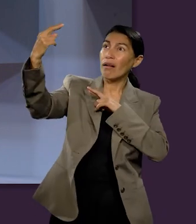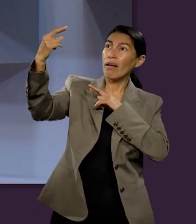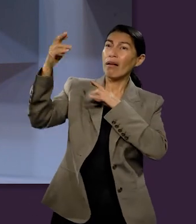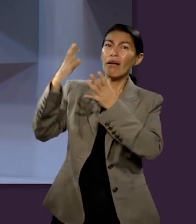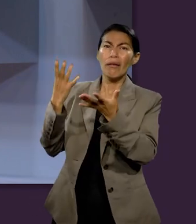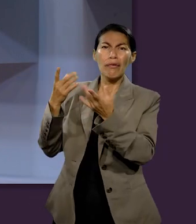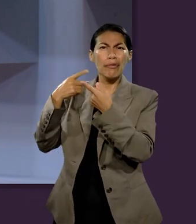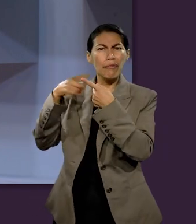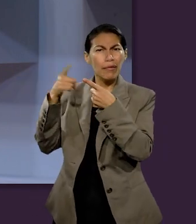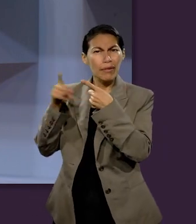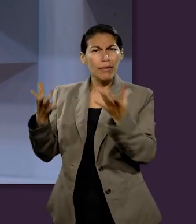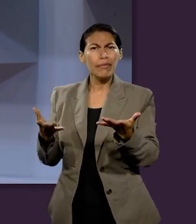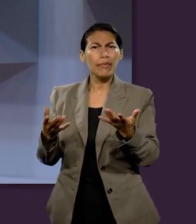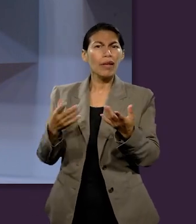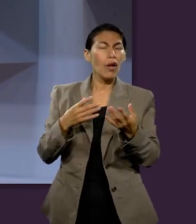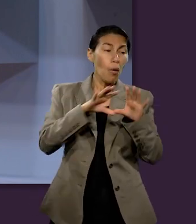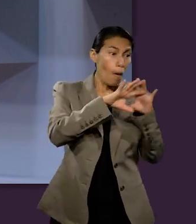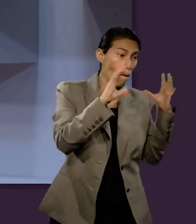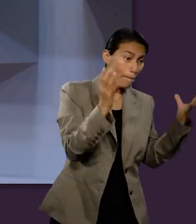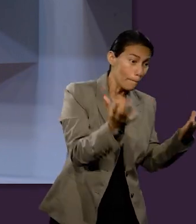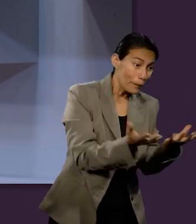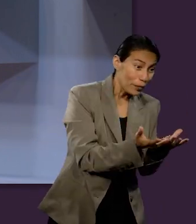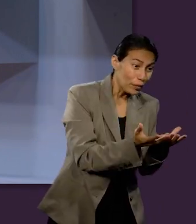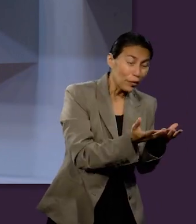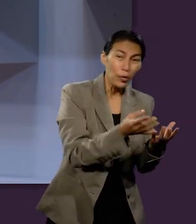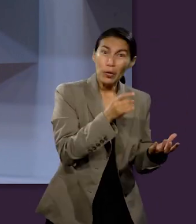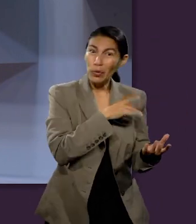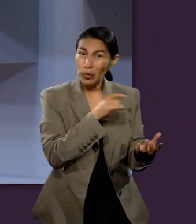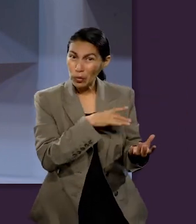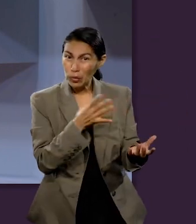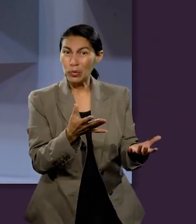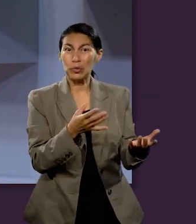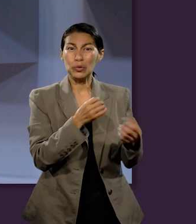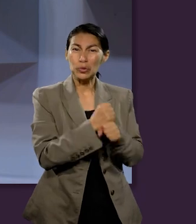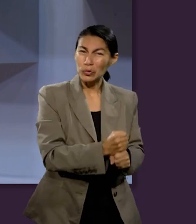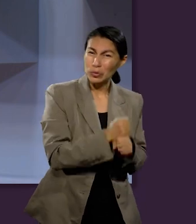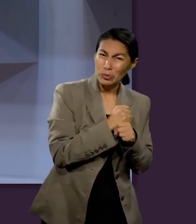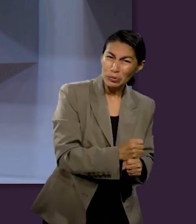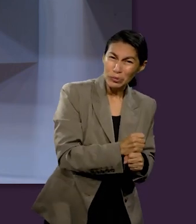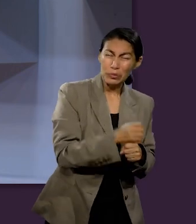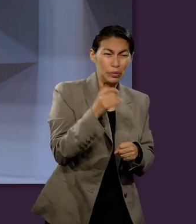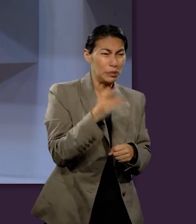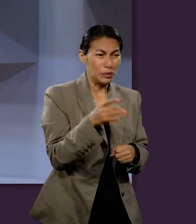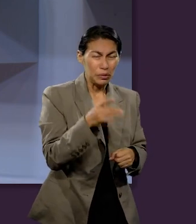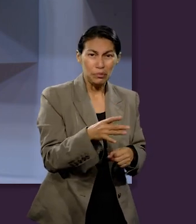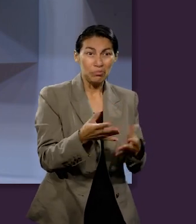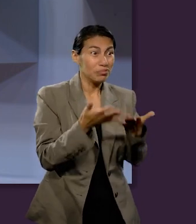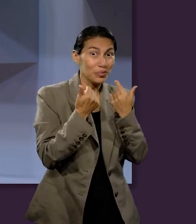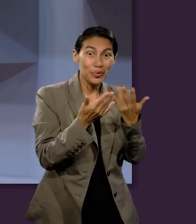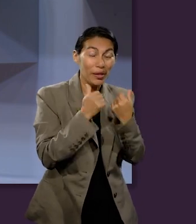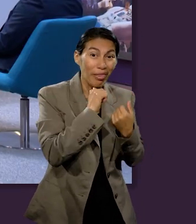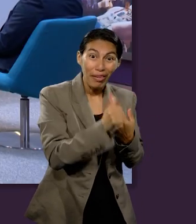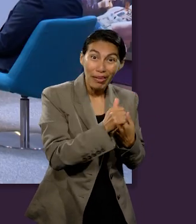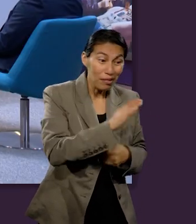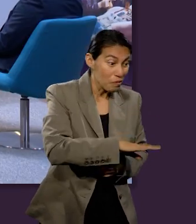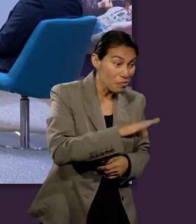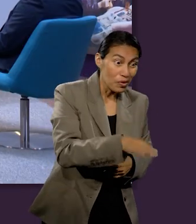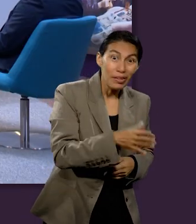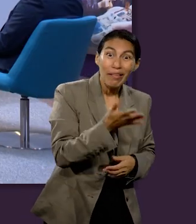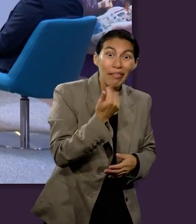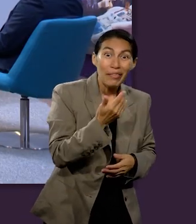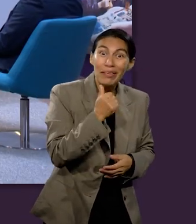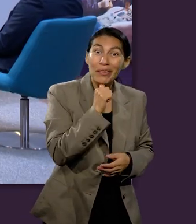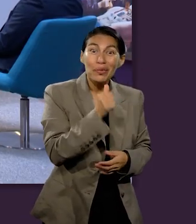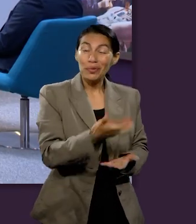relacionarnos con Dios y un nuevo mundo sin dolor, sin sufrimiento, sin todas estas cosas. Profe